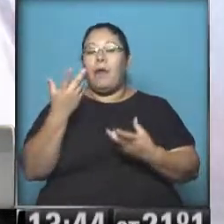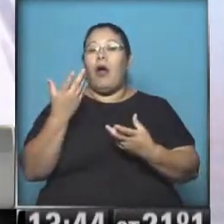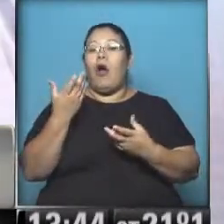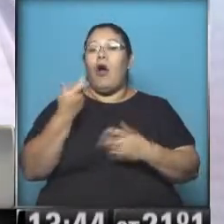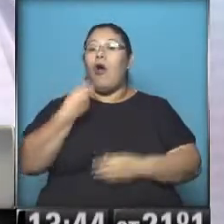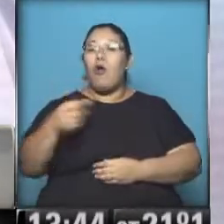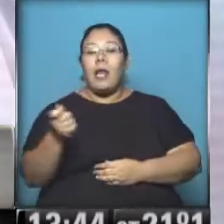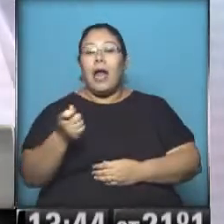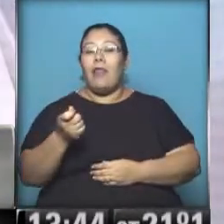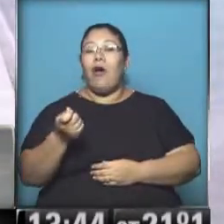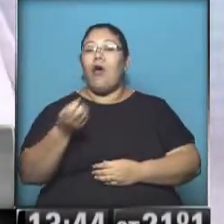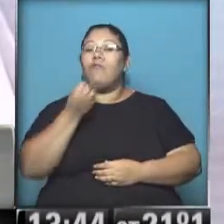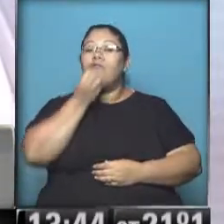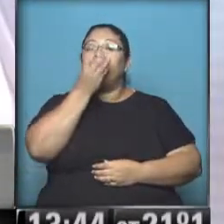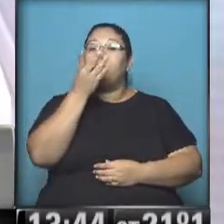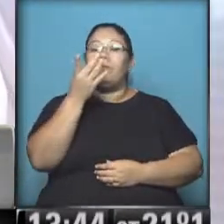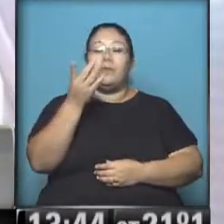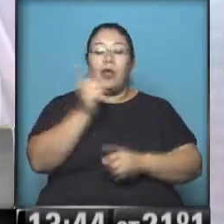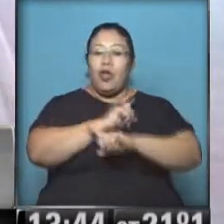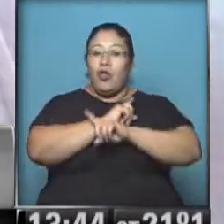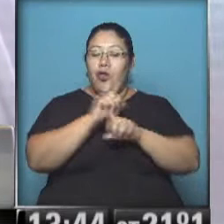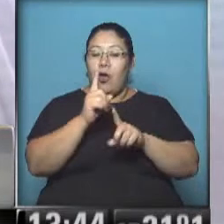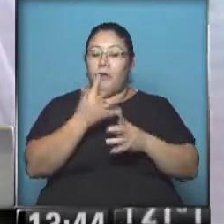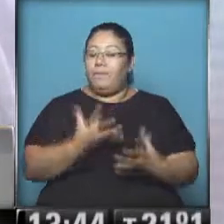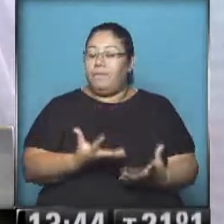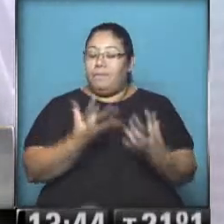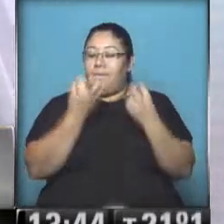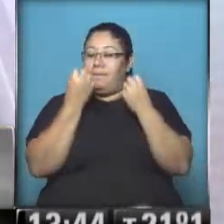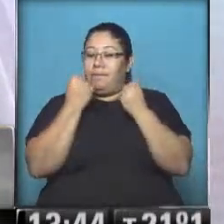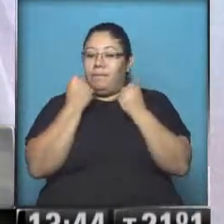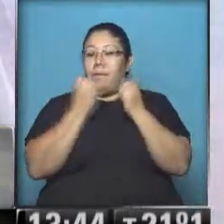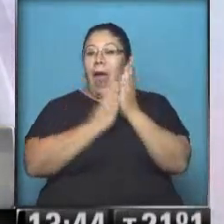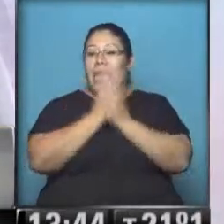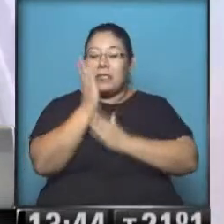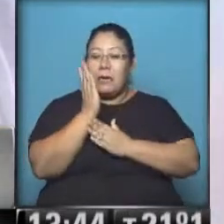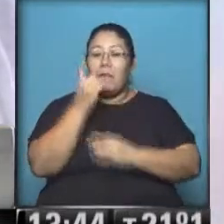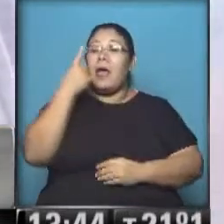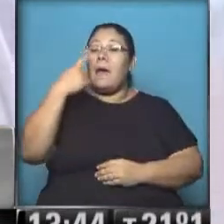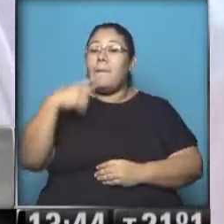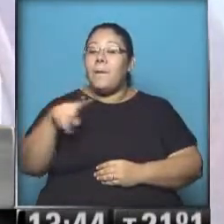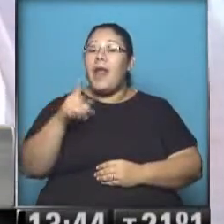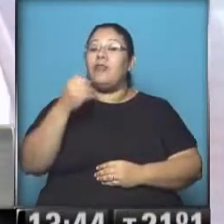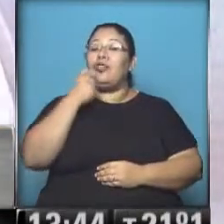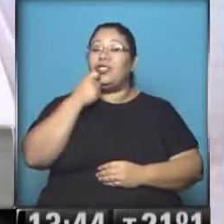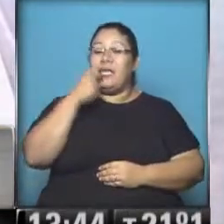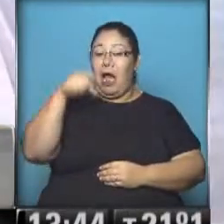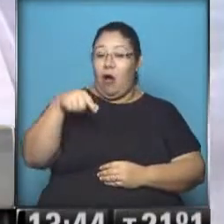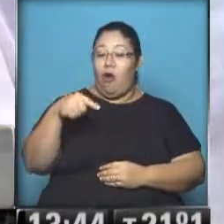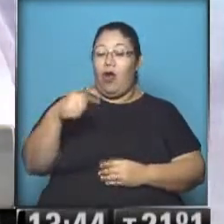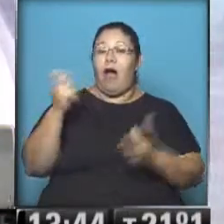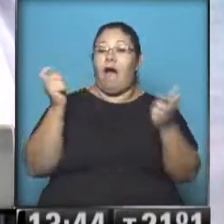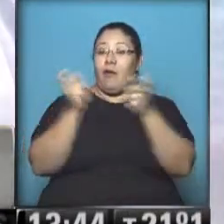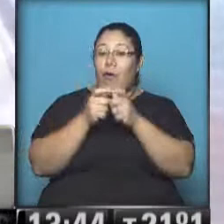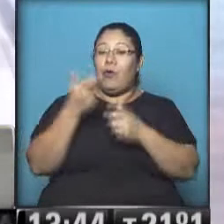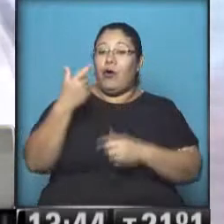obligación que se les impone y contar mucho de lo que tiene que ver con los antecedentes de este